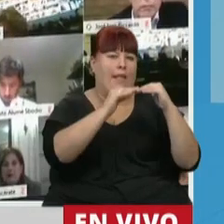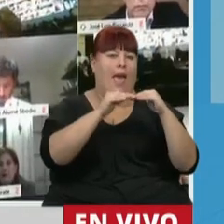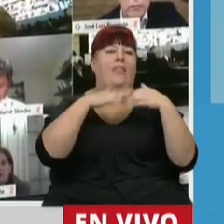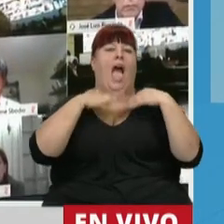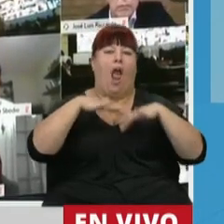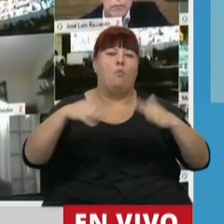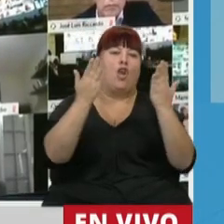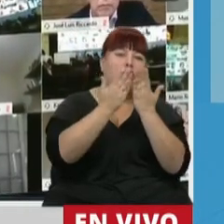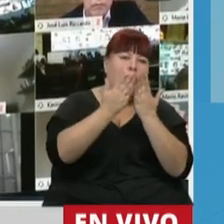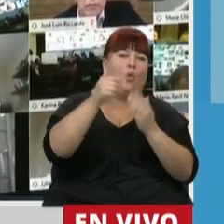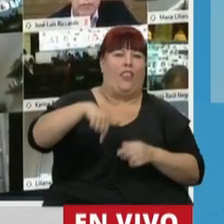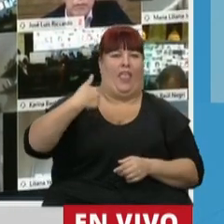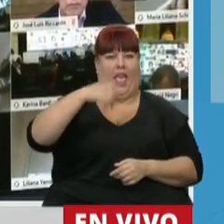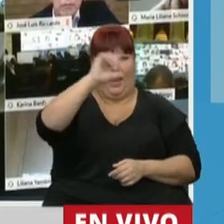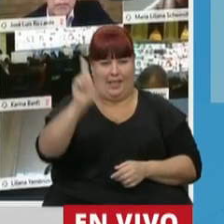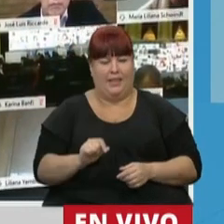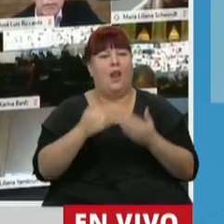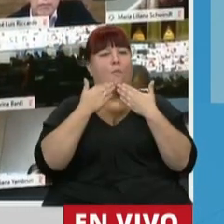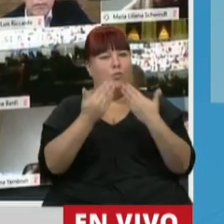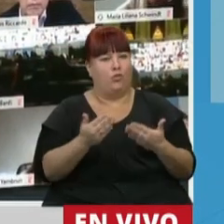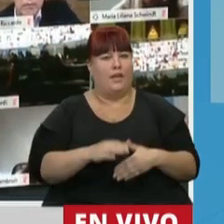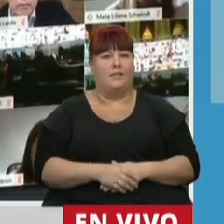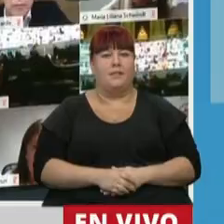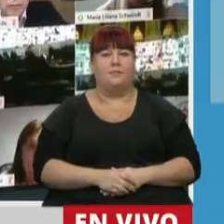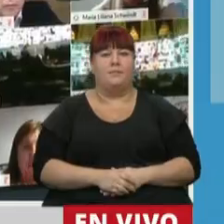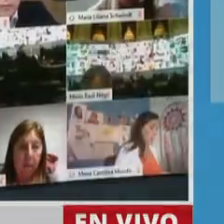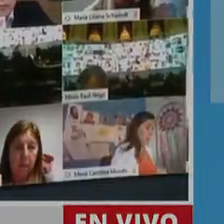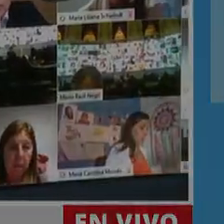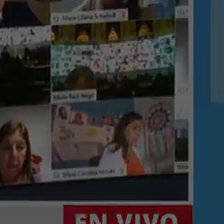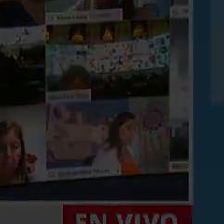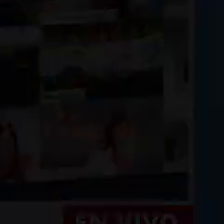estudiantes y estudiantes argentinos. Muchas gracias. Gracias, diputada.